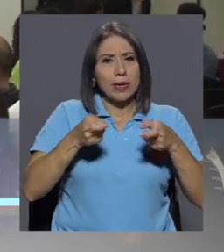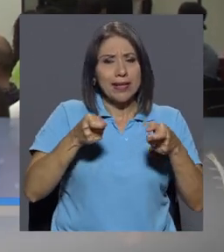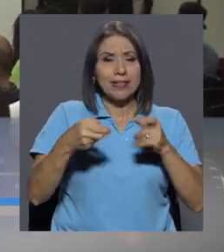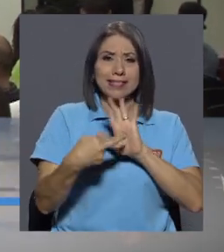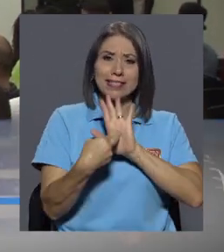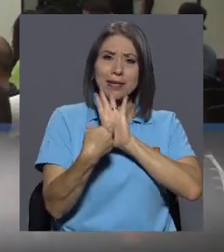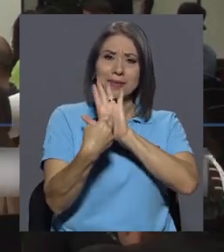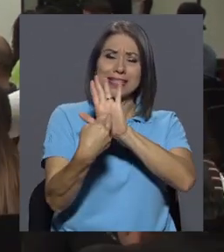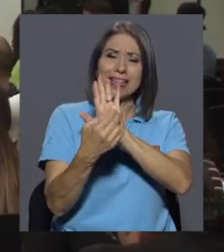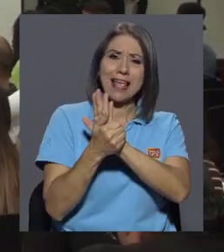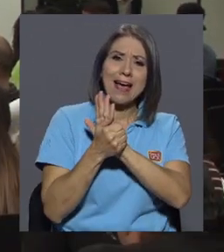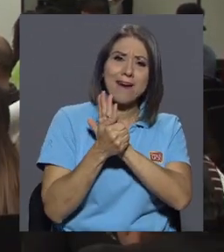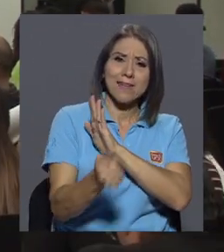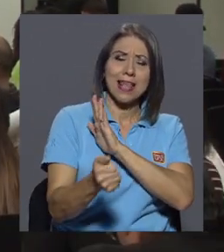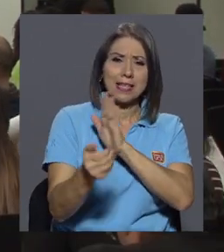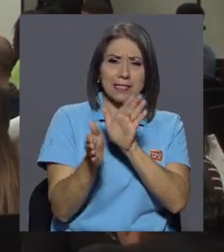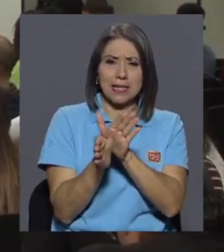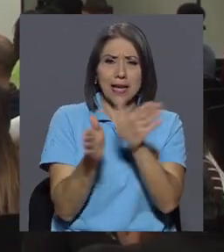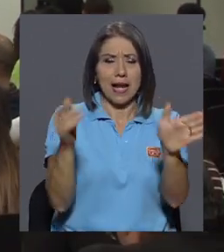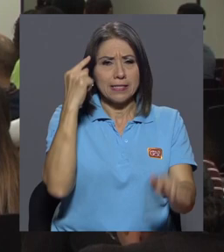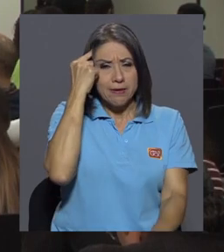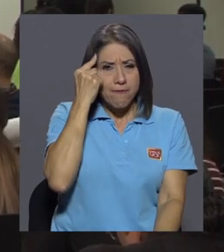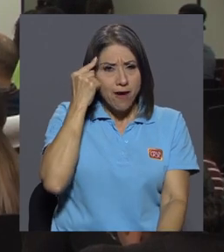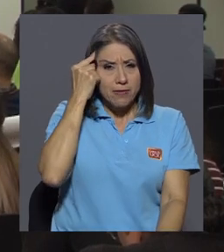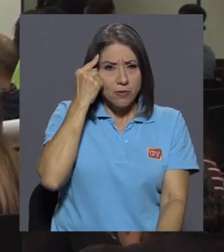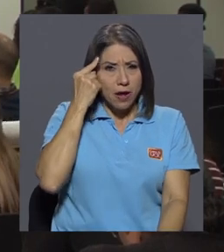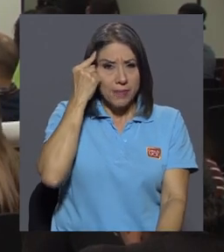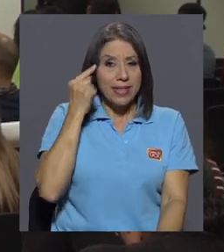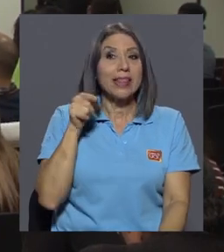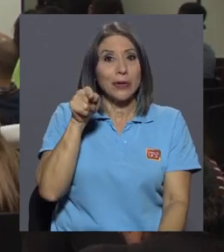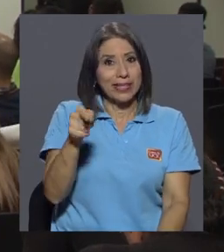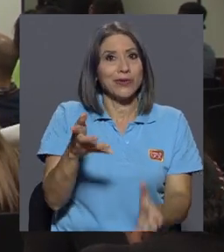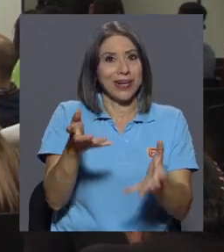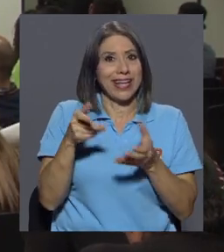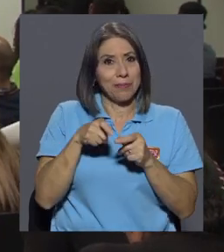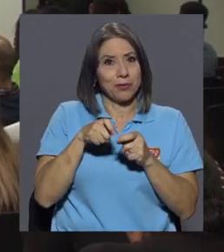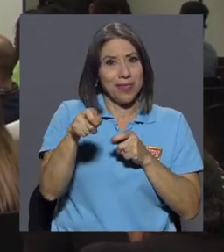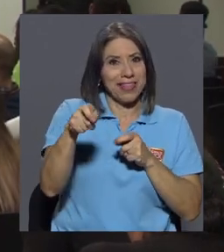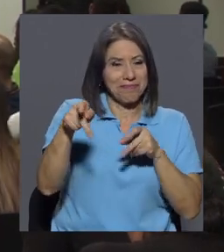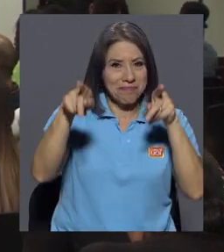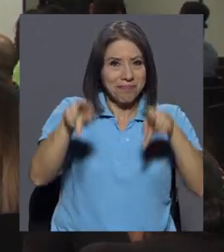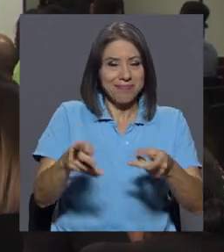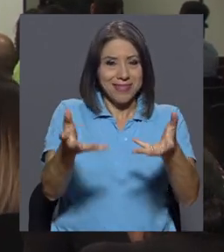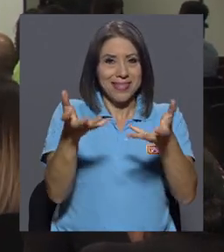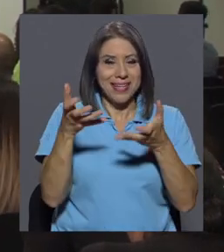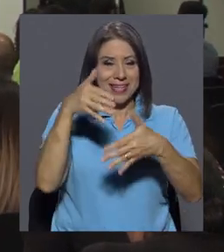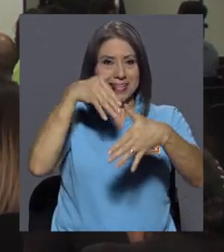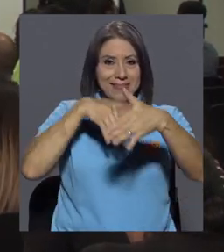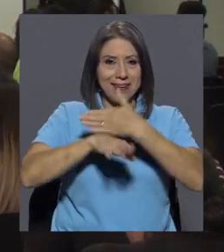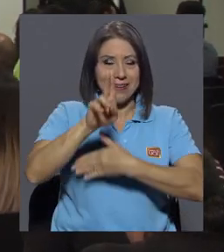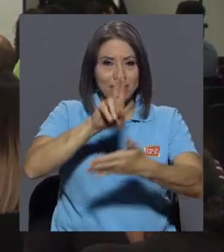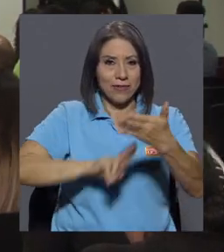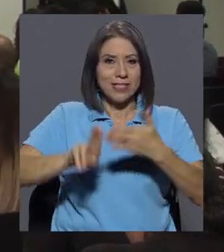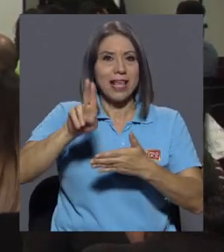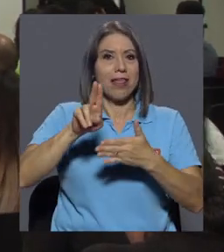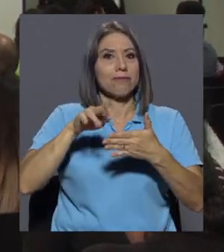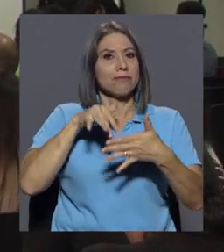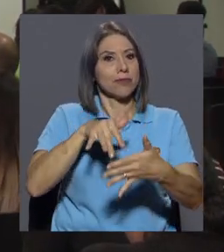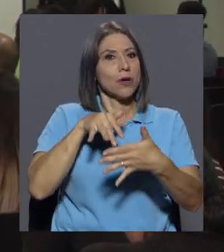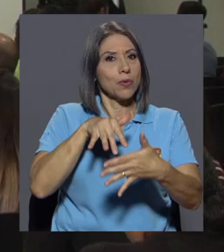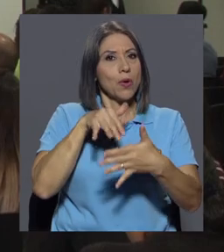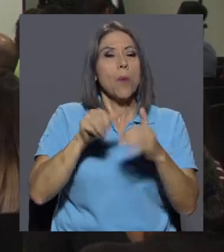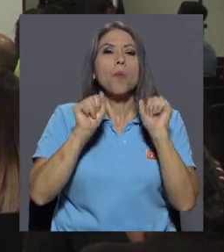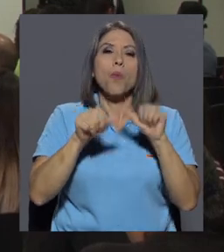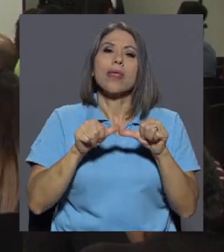habilidades generales de razonamiento, que son principalmente las que queremos medir para las personas que desean ingresar a la universidad y que puedan continuar